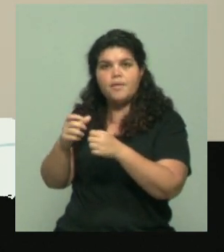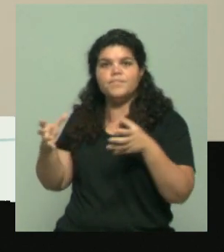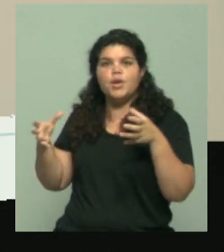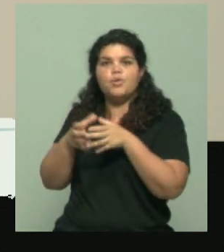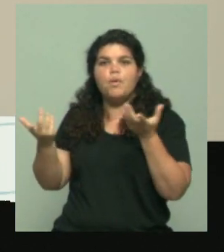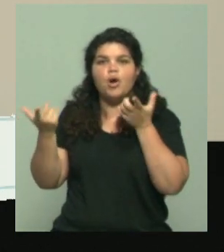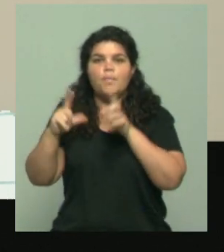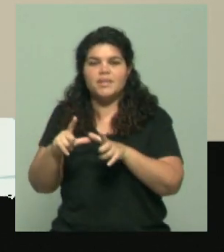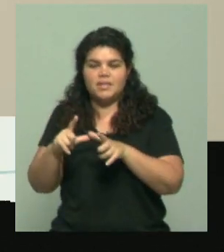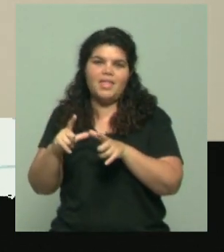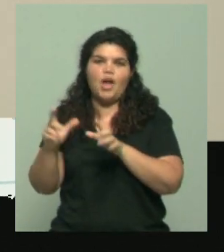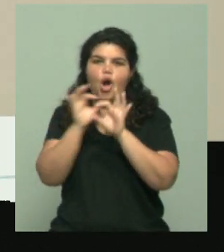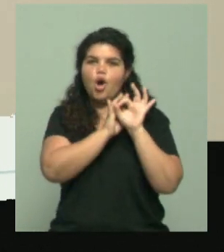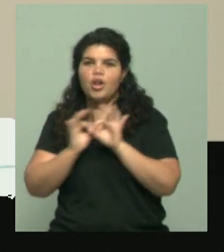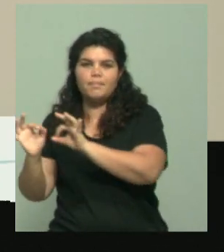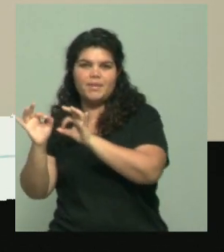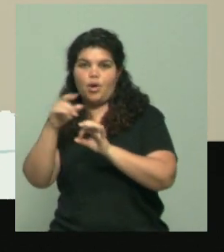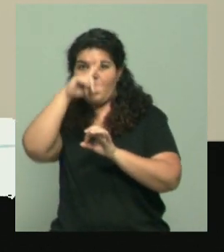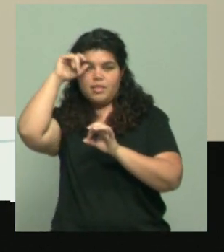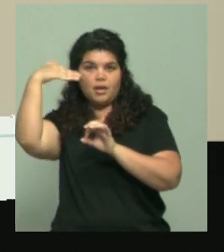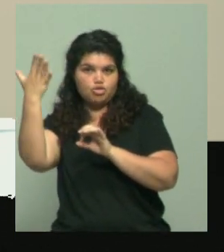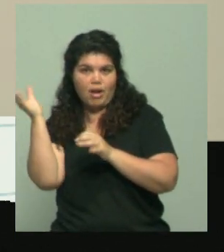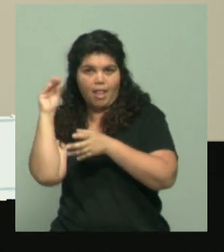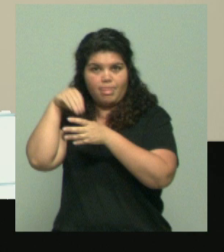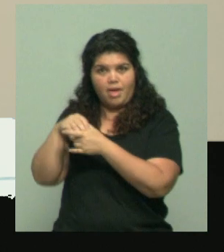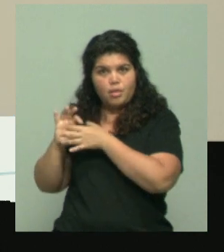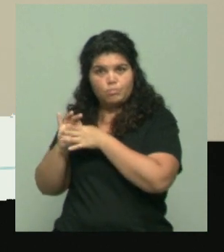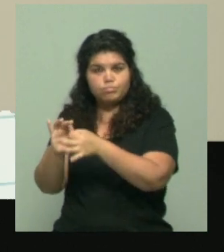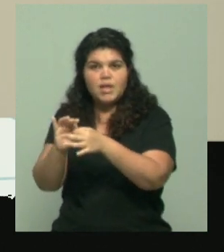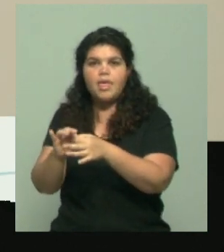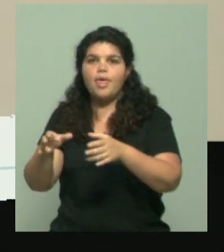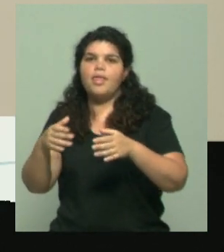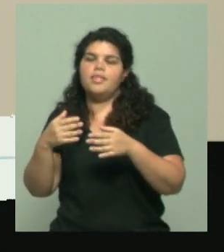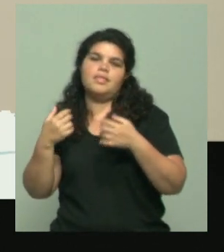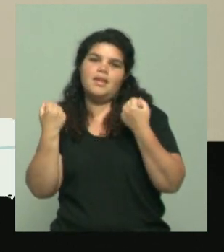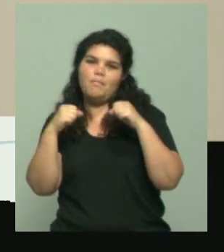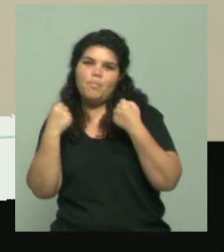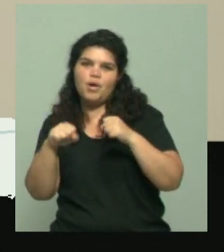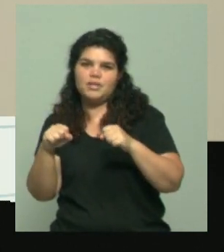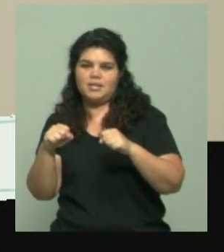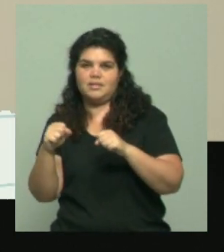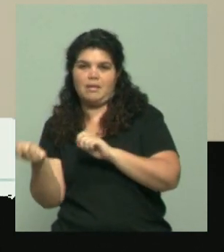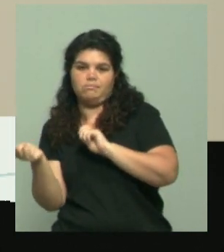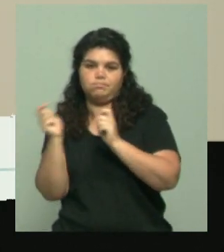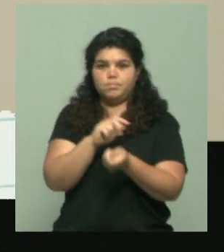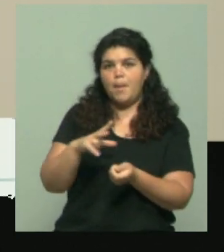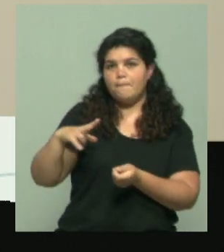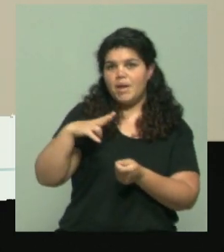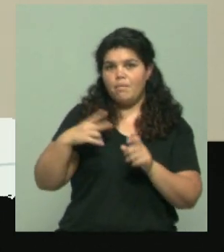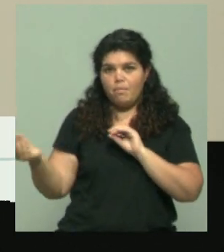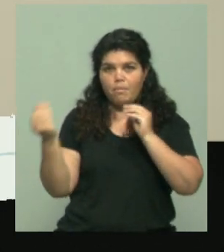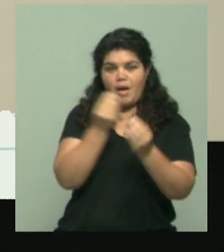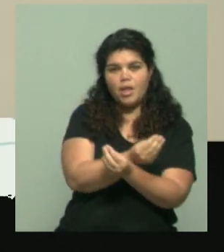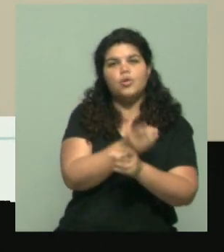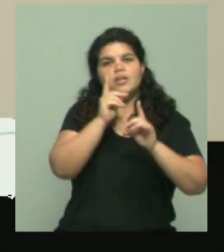Internacional como en distintas estructuras, de lo deportivo a lo privado, uno de los exmiembros de Telecom